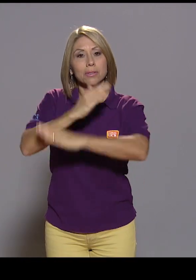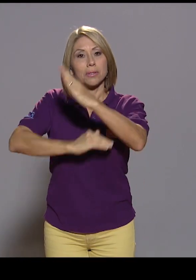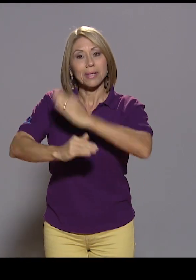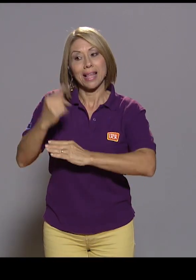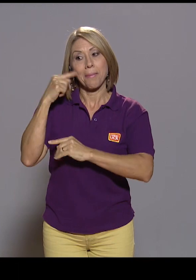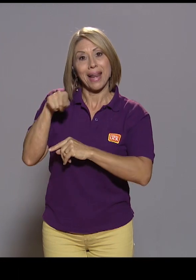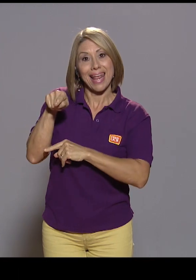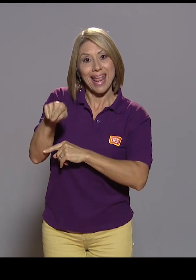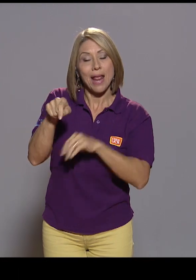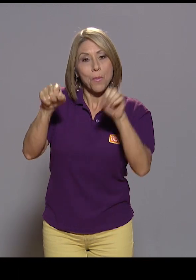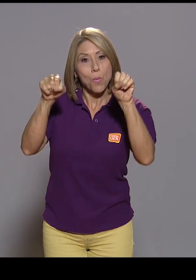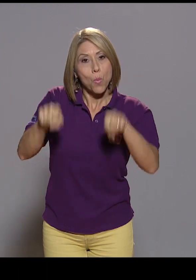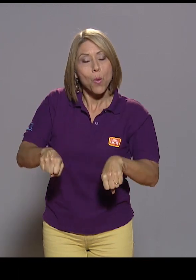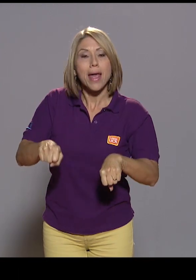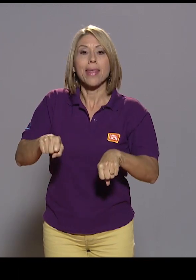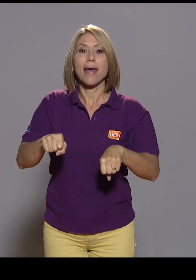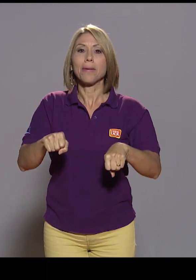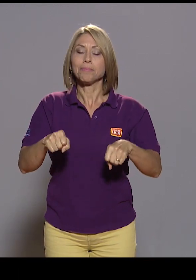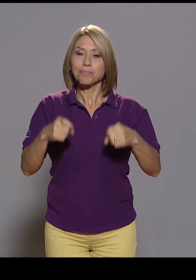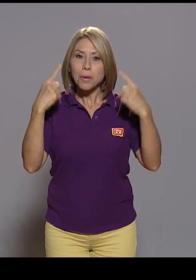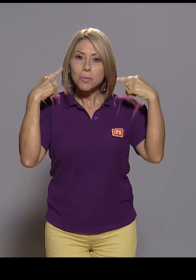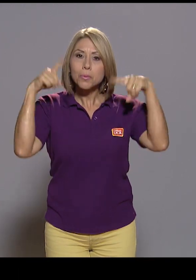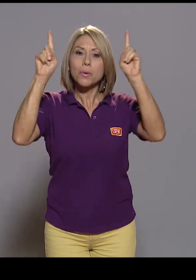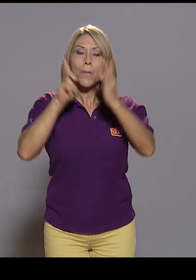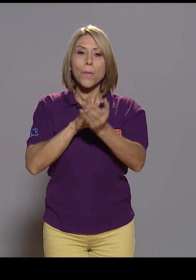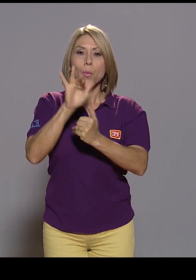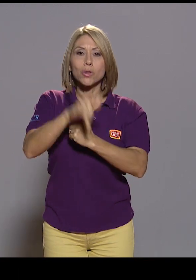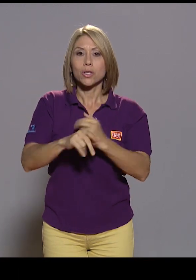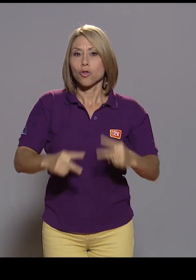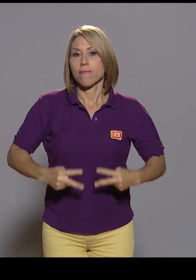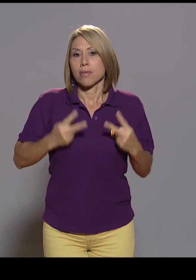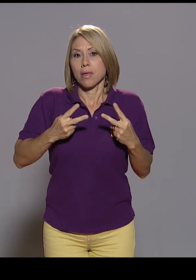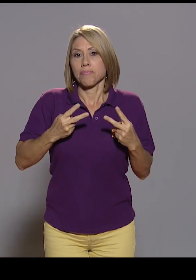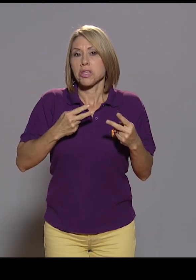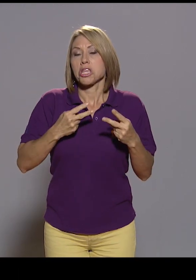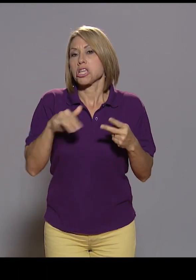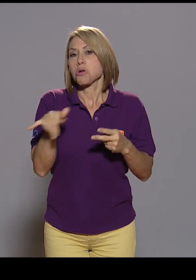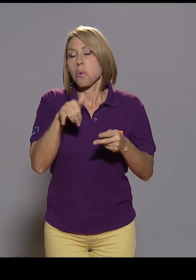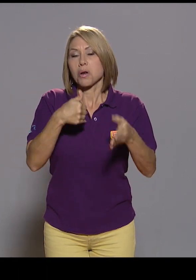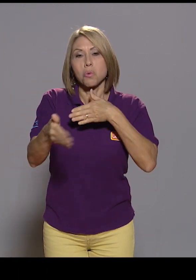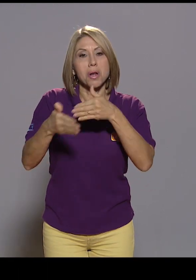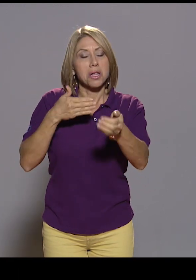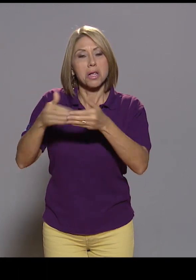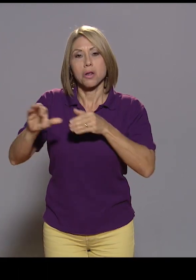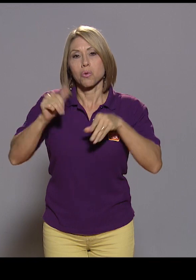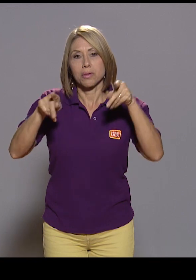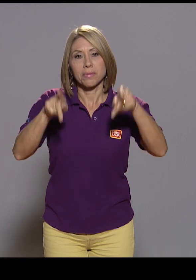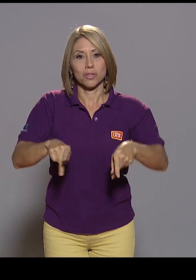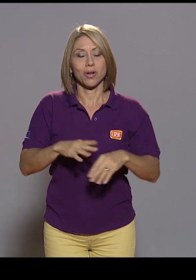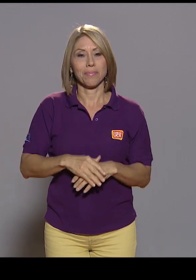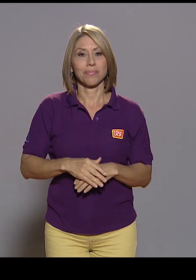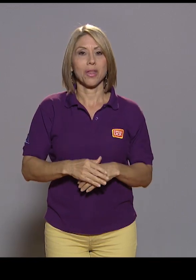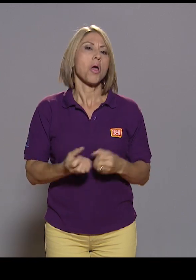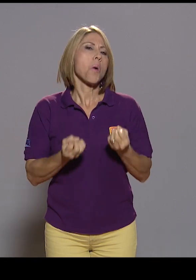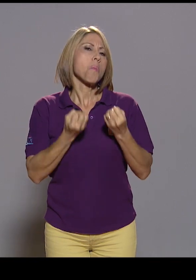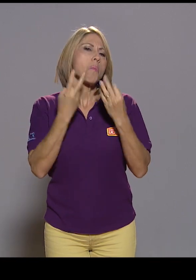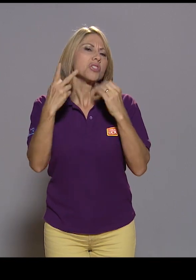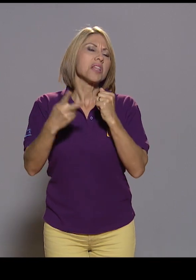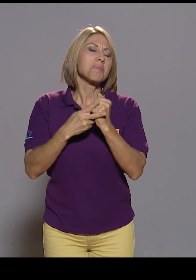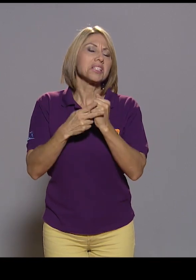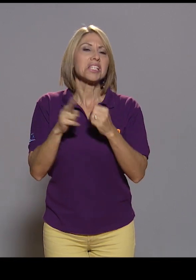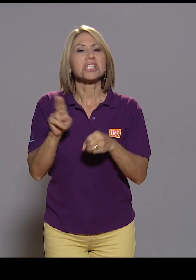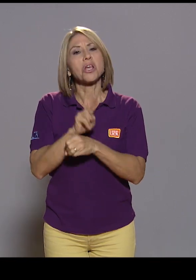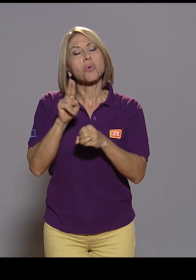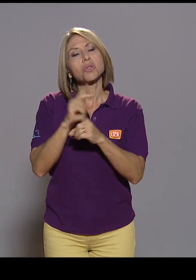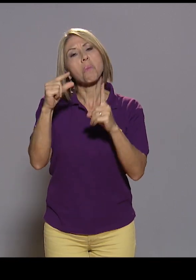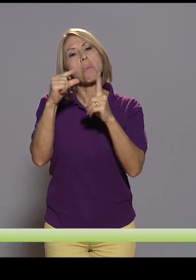proyecto de vida tal cual lo hacemos otras personas, ¿verdad? Muchas veces hemos dicho de un lenguaje muy